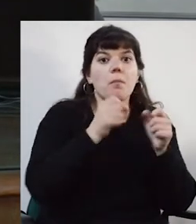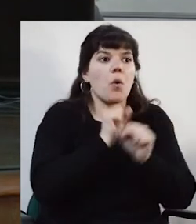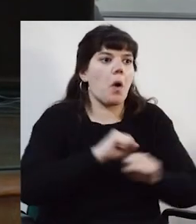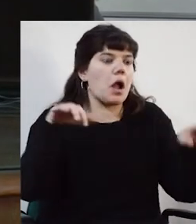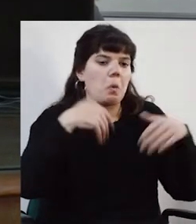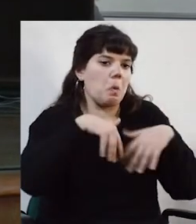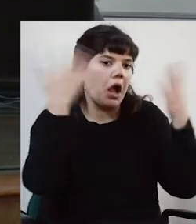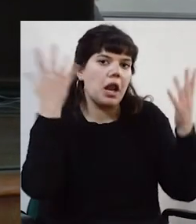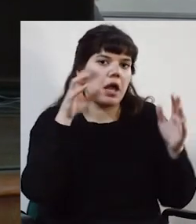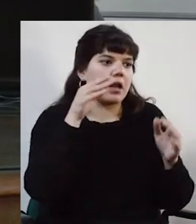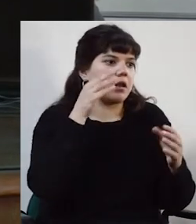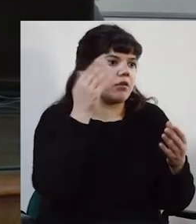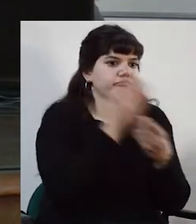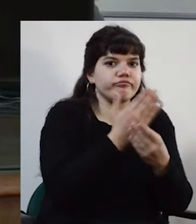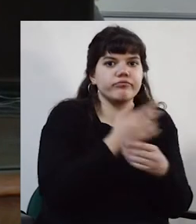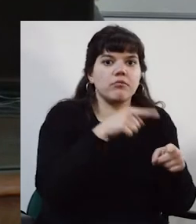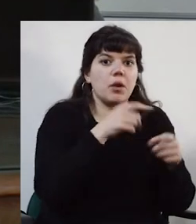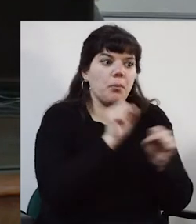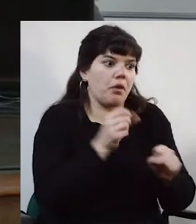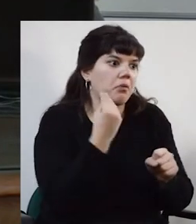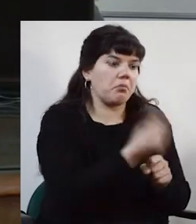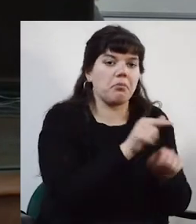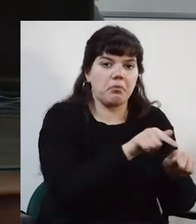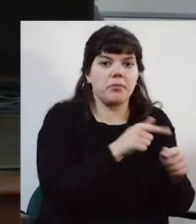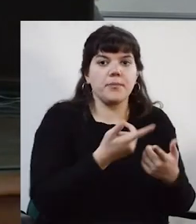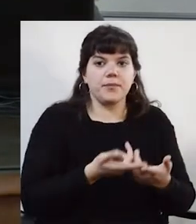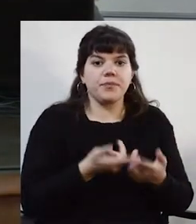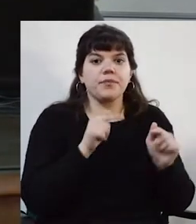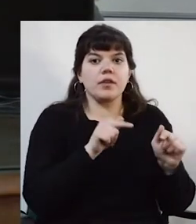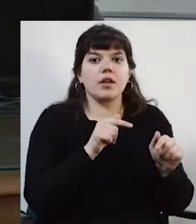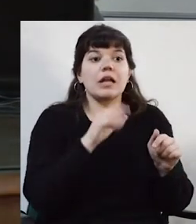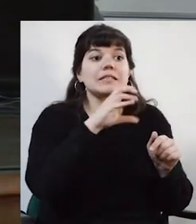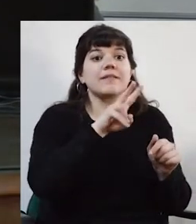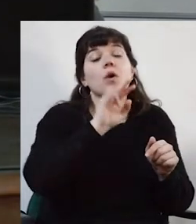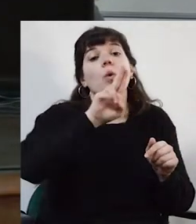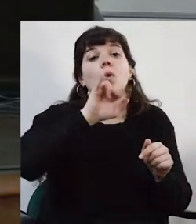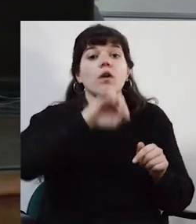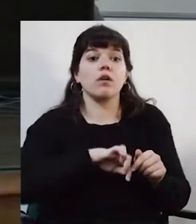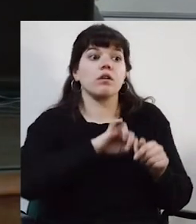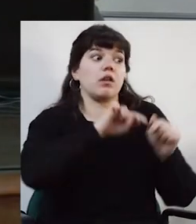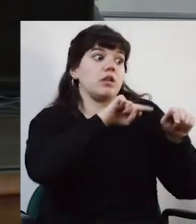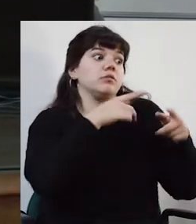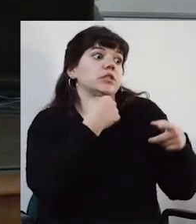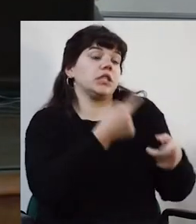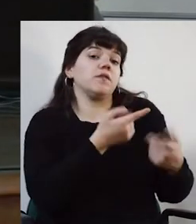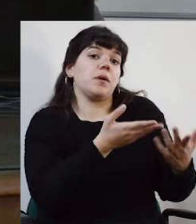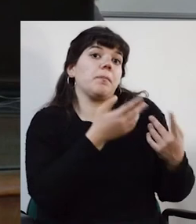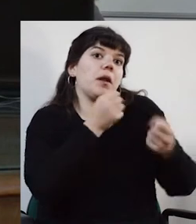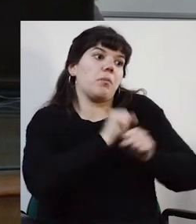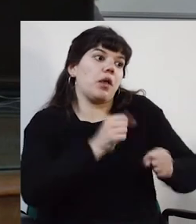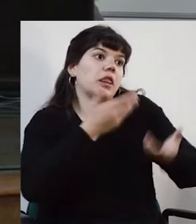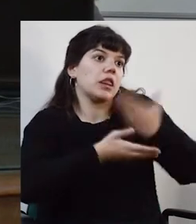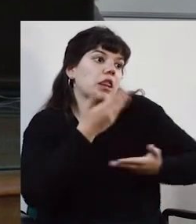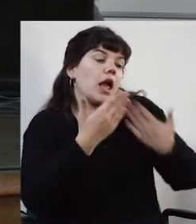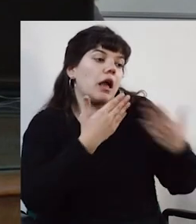programa de SESIC va a ser el CBUI y de alguna manera el CBUI va a dialogar